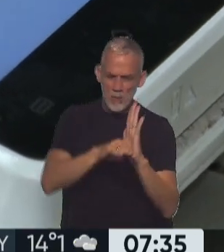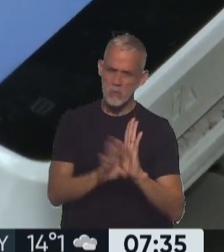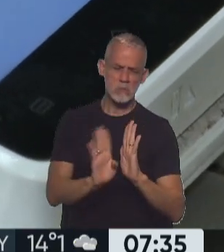discutir esto.